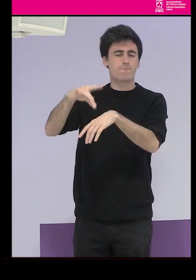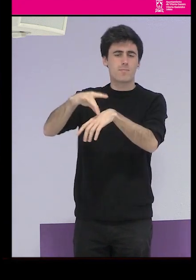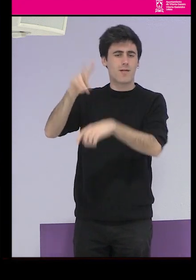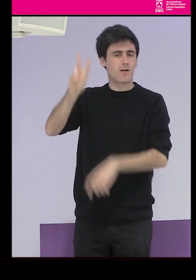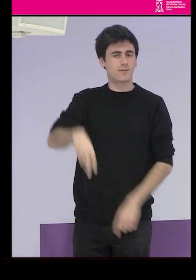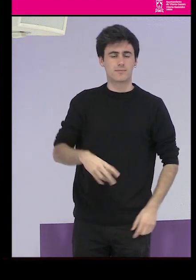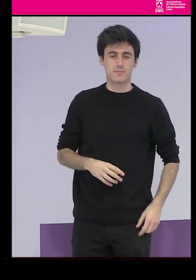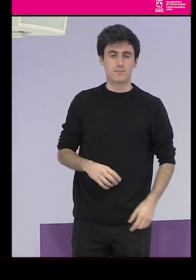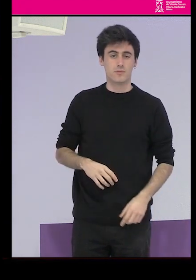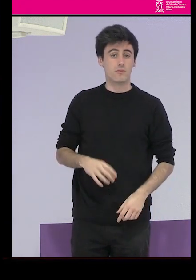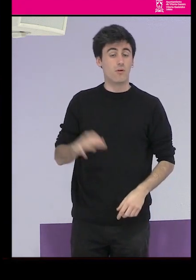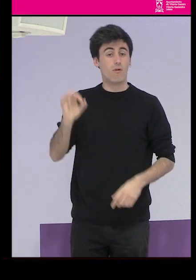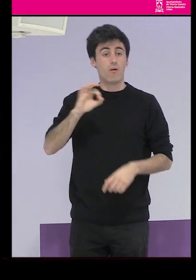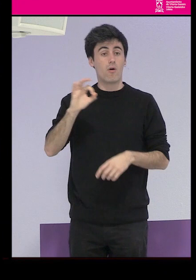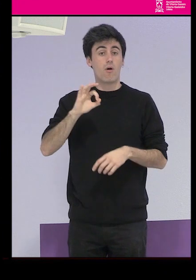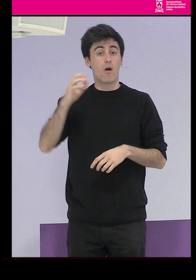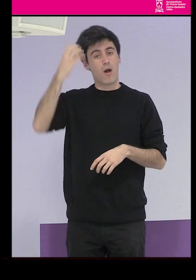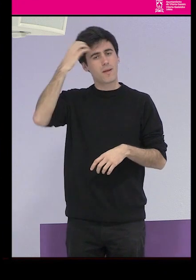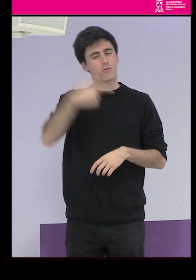o al patronato.